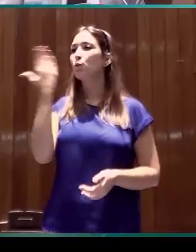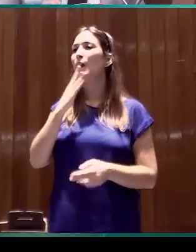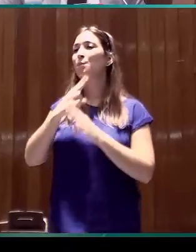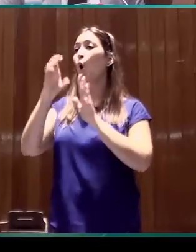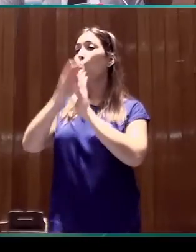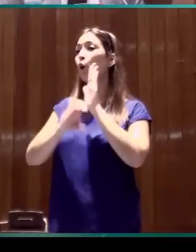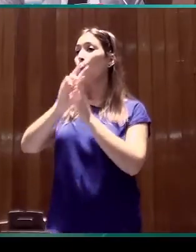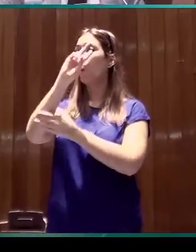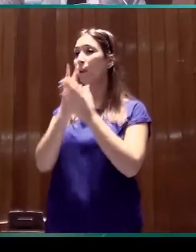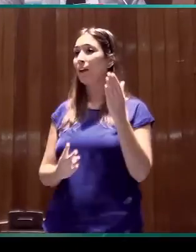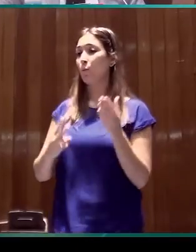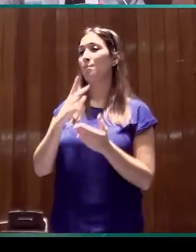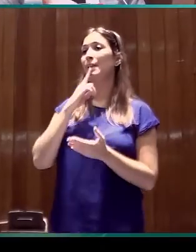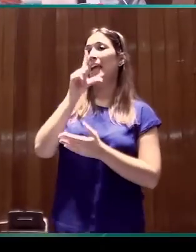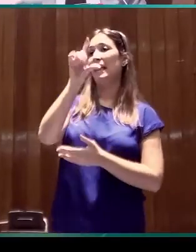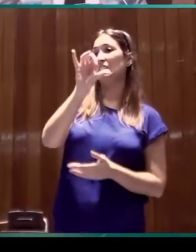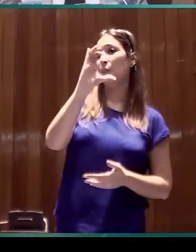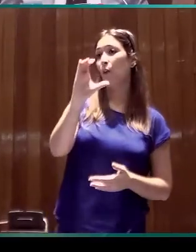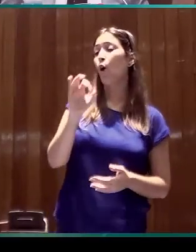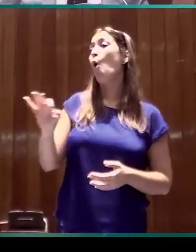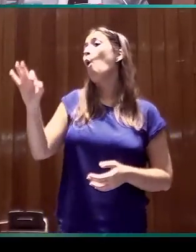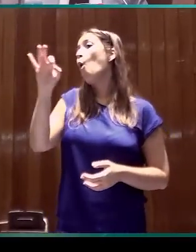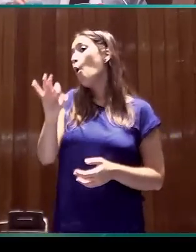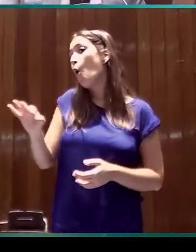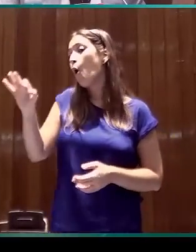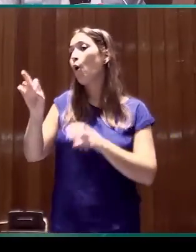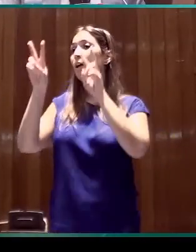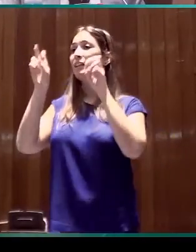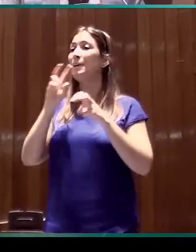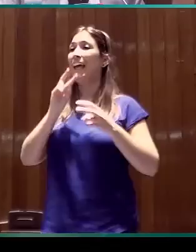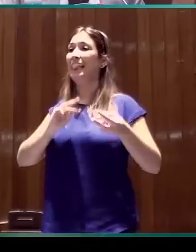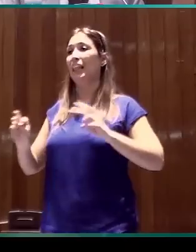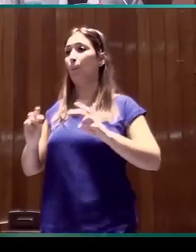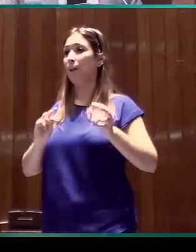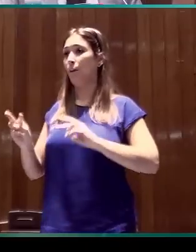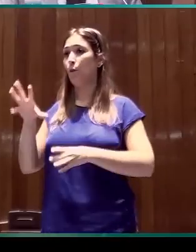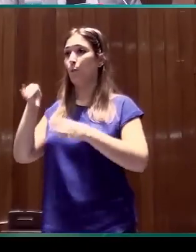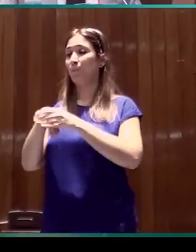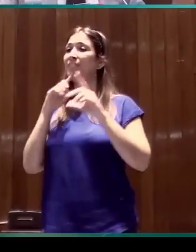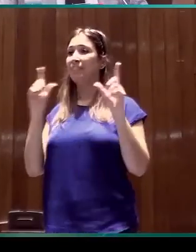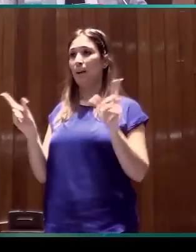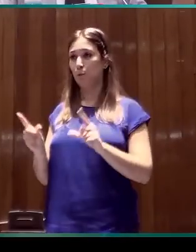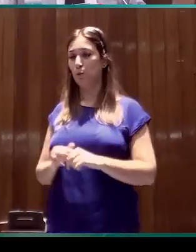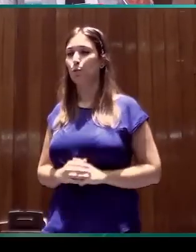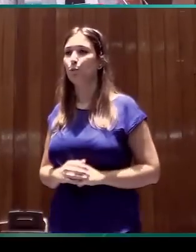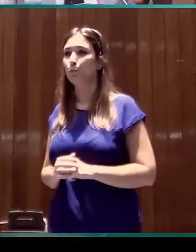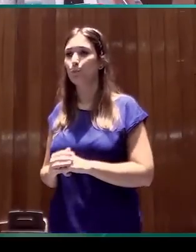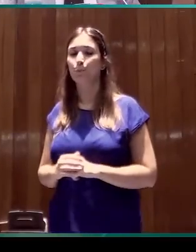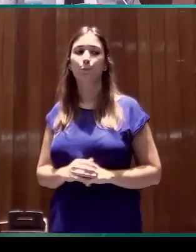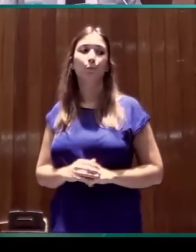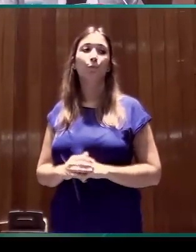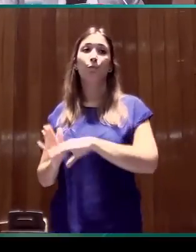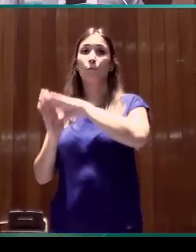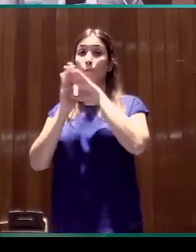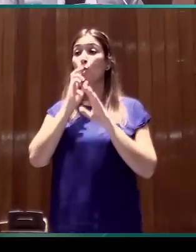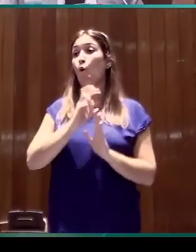bilingüe, de lengua de signos catalana, o con cuestiones de interpretación en la televisión. Otro ejemplo en el cual